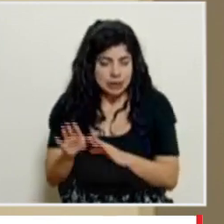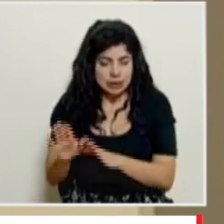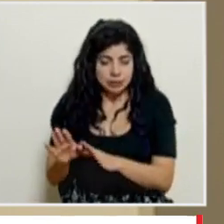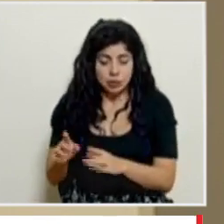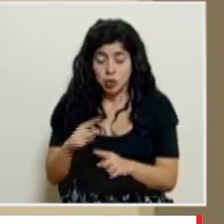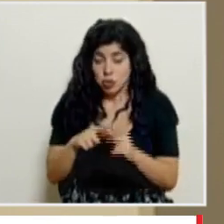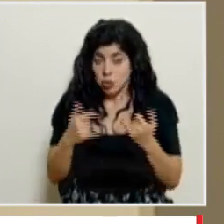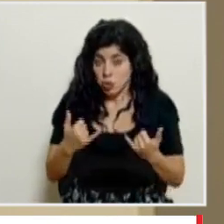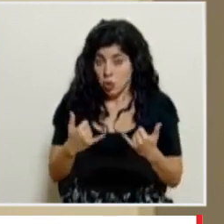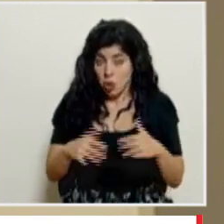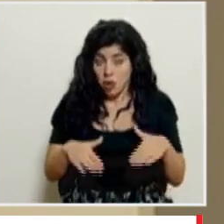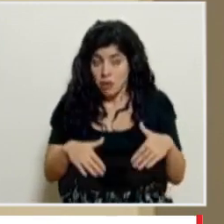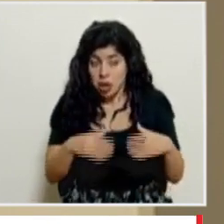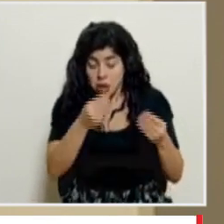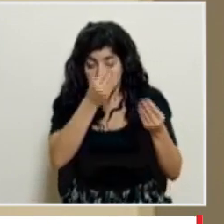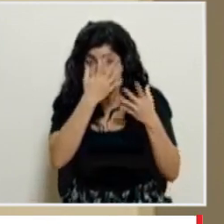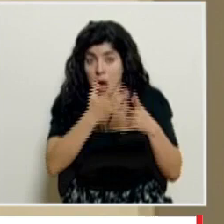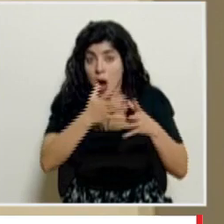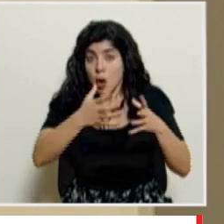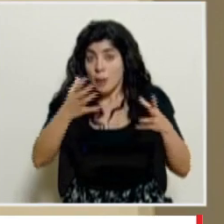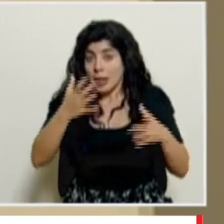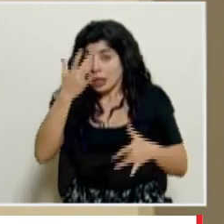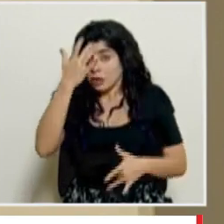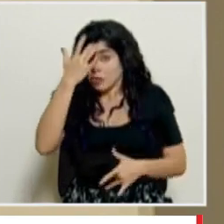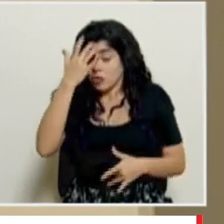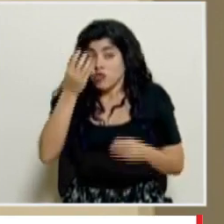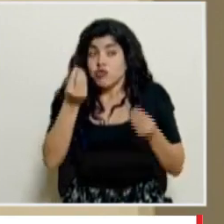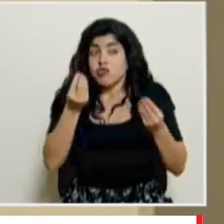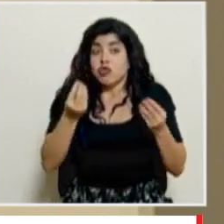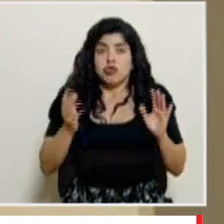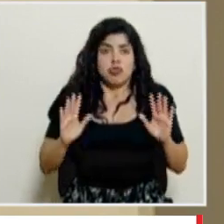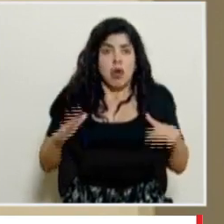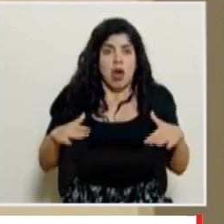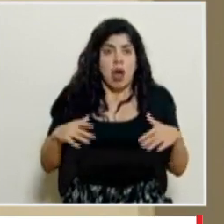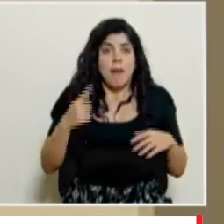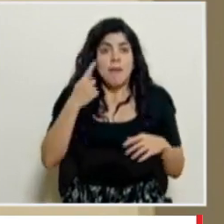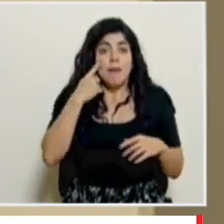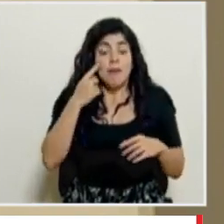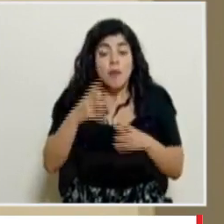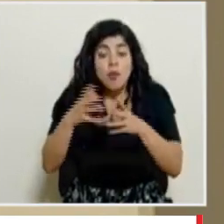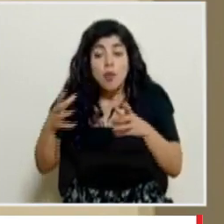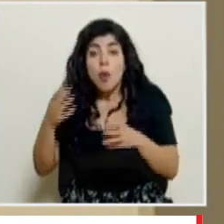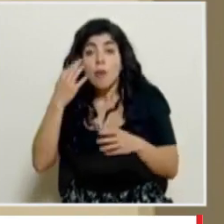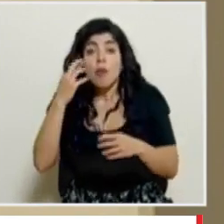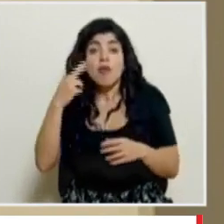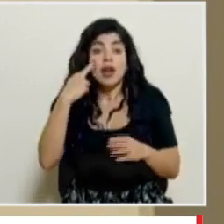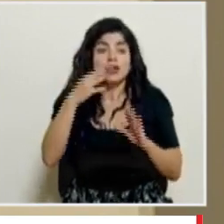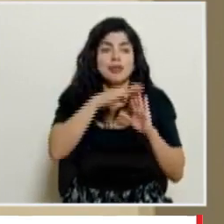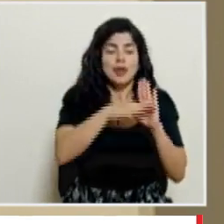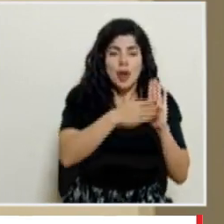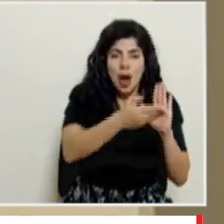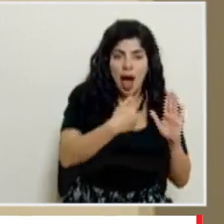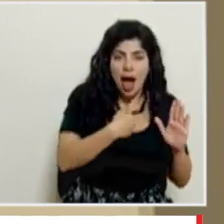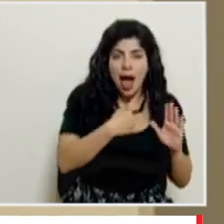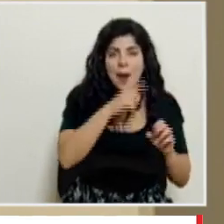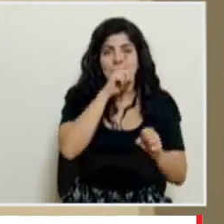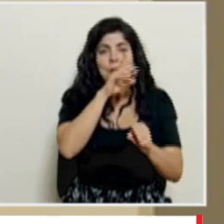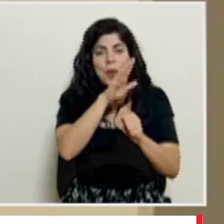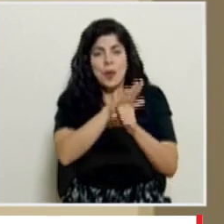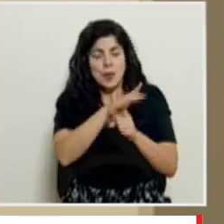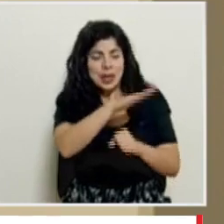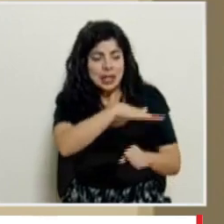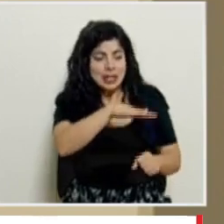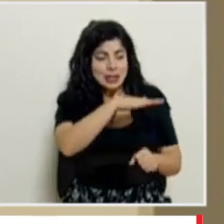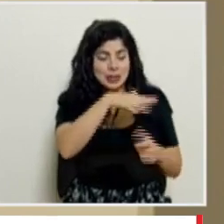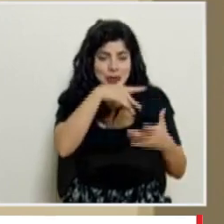no hemos tenido un reporte de incremento de casos importante ¿verdad? por el asunto de los protocolos del compromiso de todos los actores que están